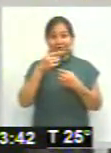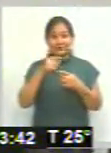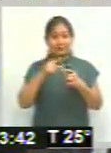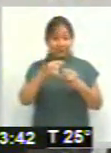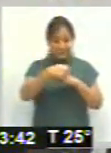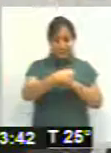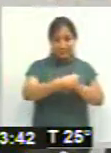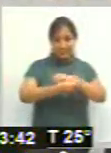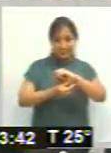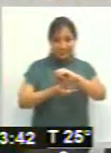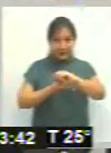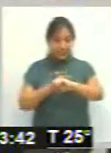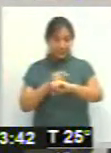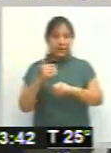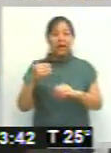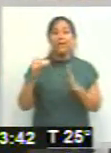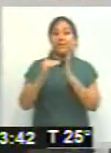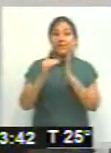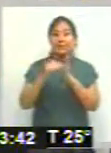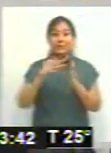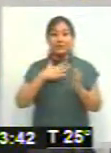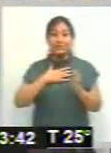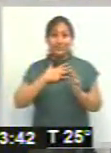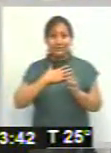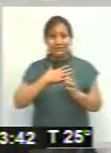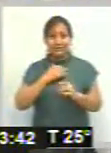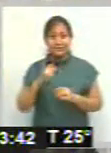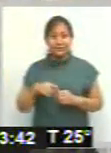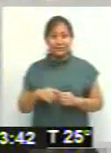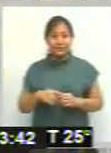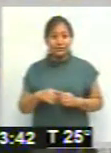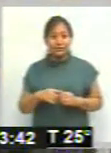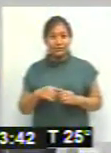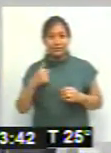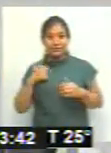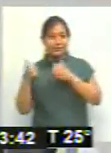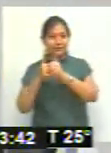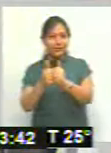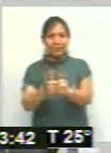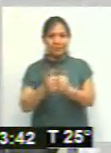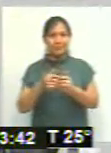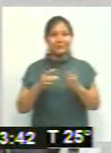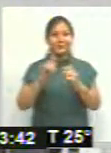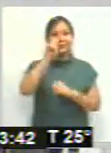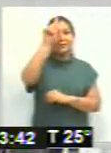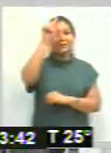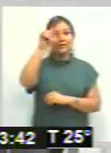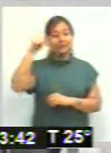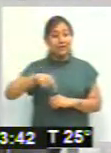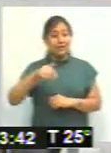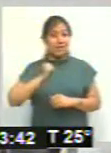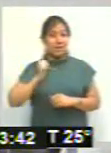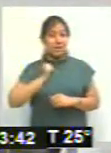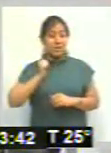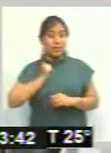ya depende de mí, porque yo siempre estaba hablando del Señor. ¿Y este año se espera la presencia de más fieles?